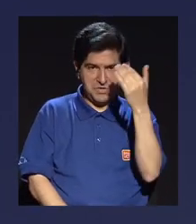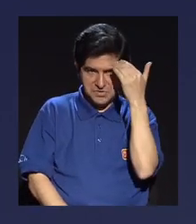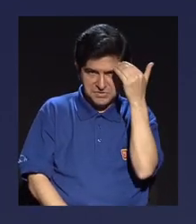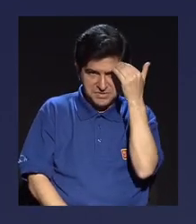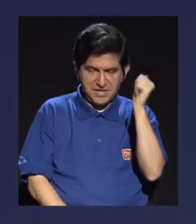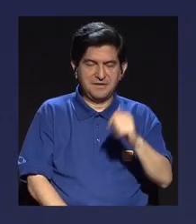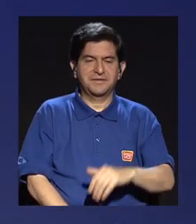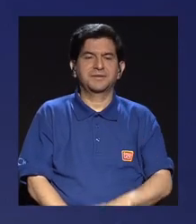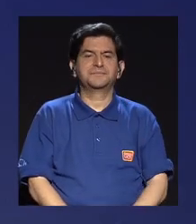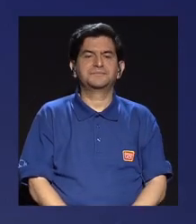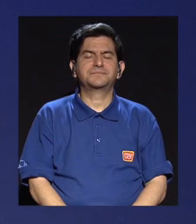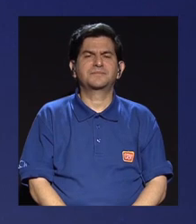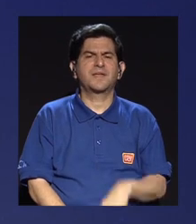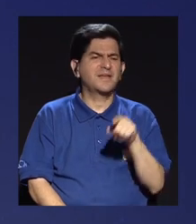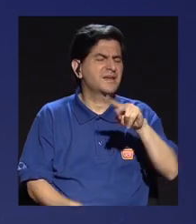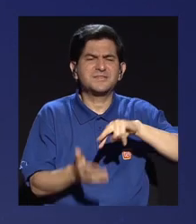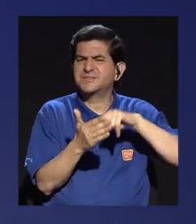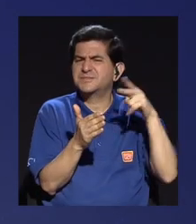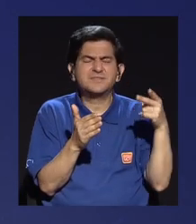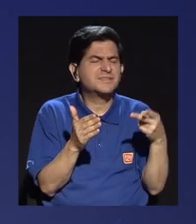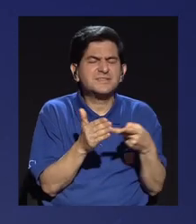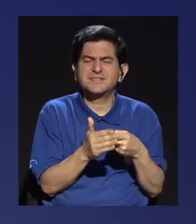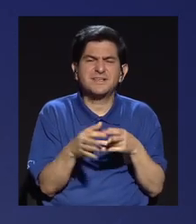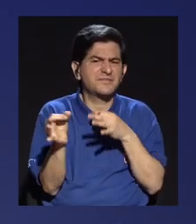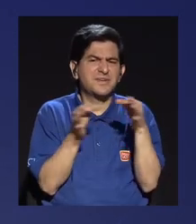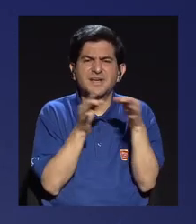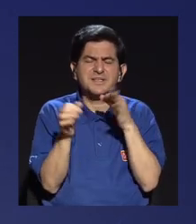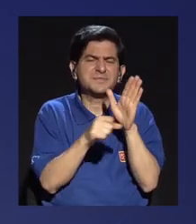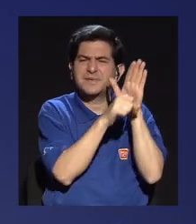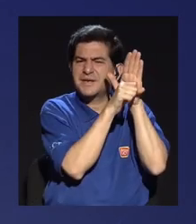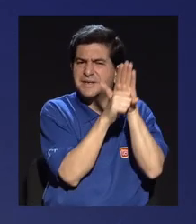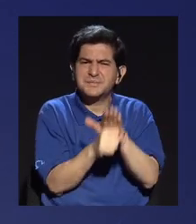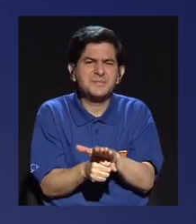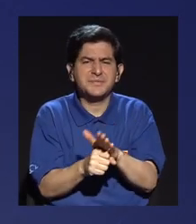¿Cómo se traducen? ¿Cómo se puede explicar una presión? ¿Una presión?